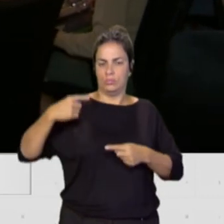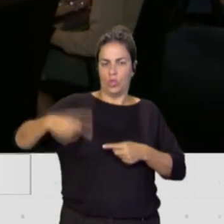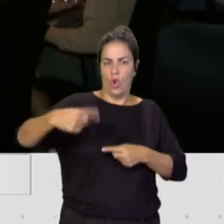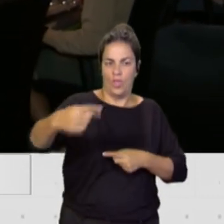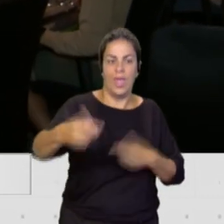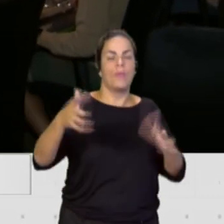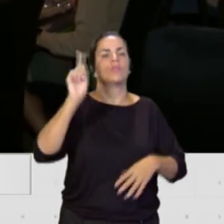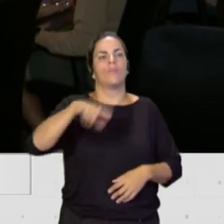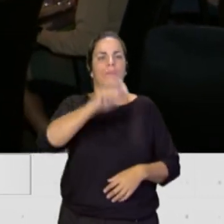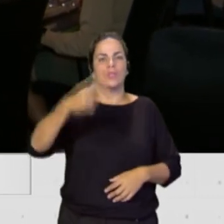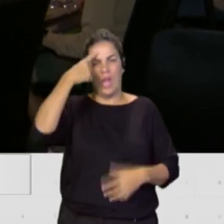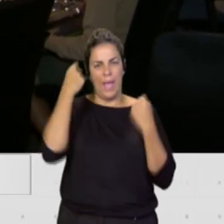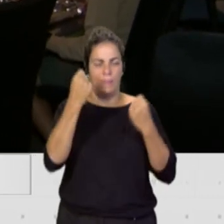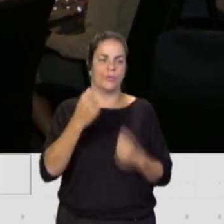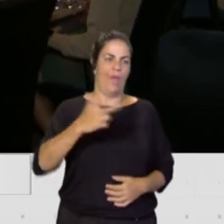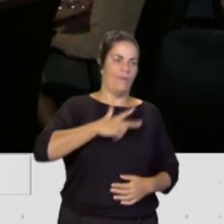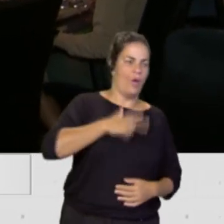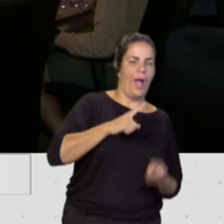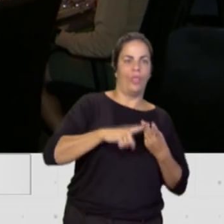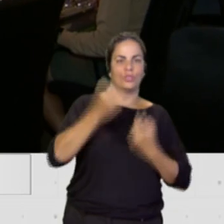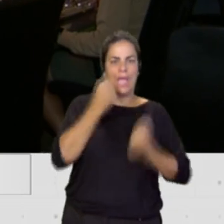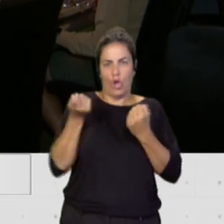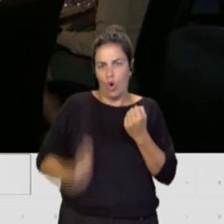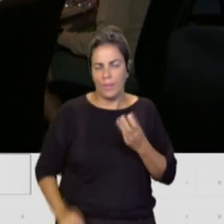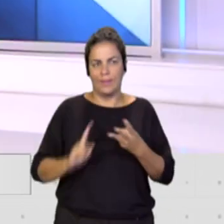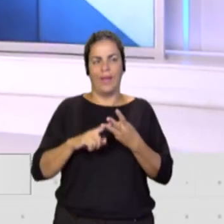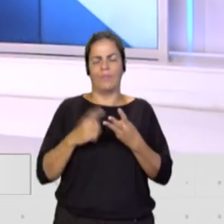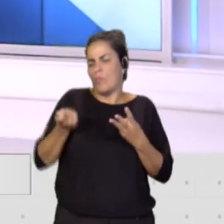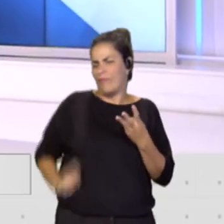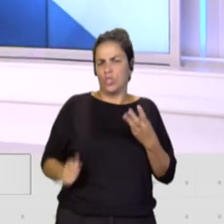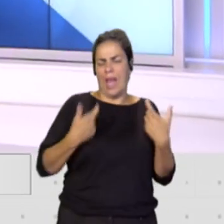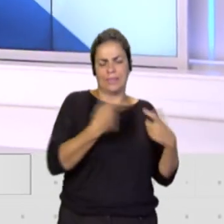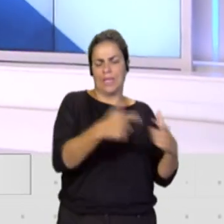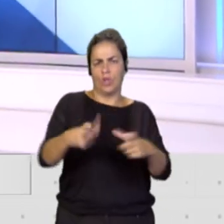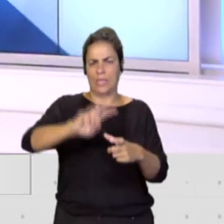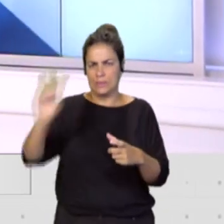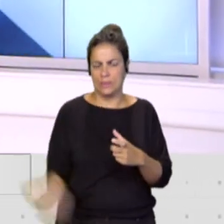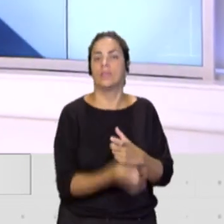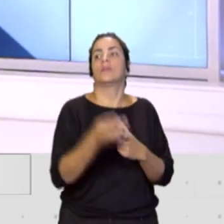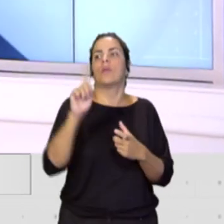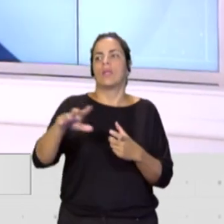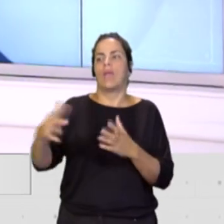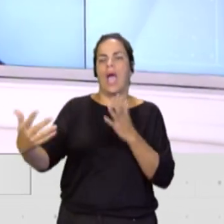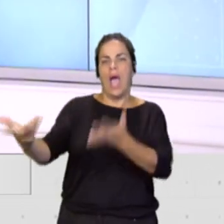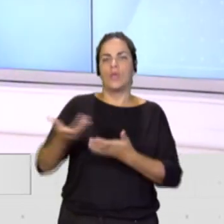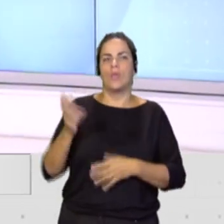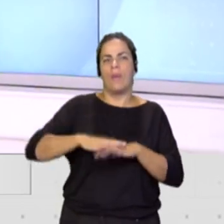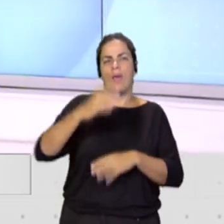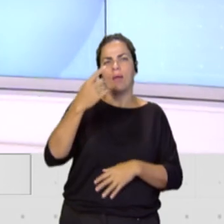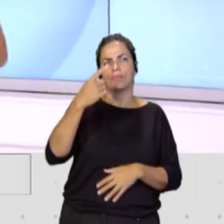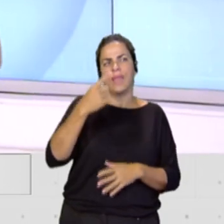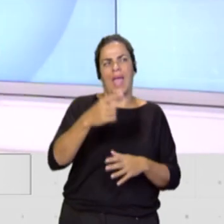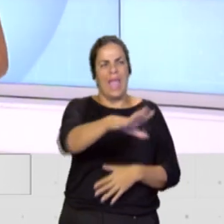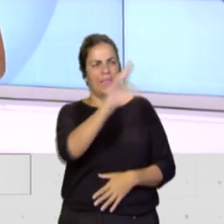expertos, abogados, economistas, profesionales de todos los sectores que nos podrán hacer entender mejor qué es lo que está pasando